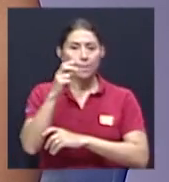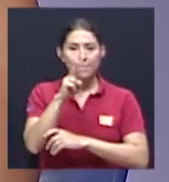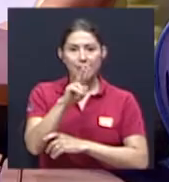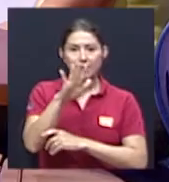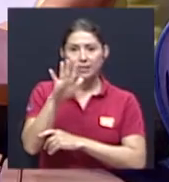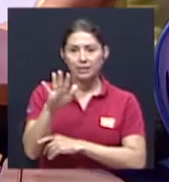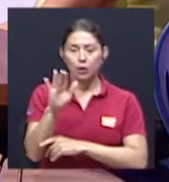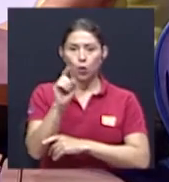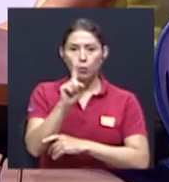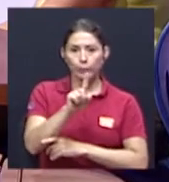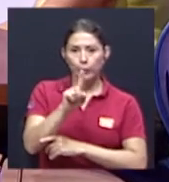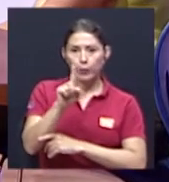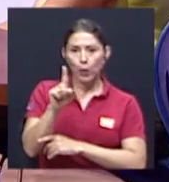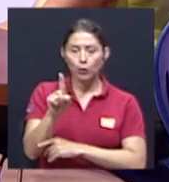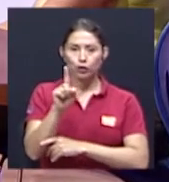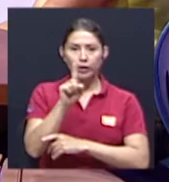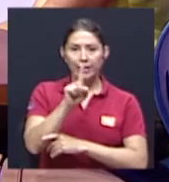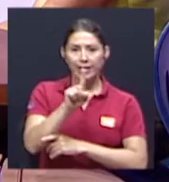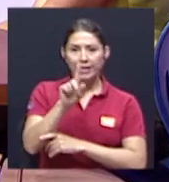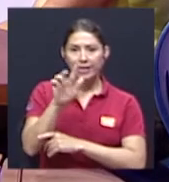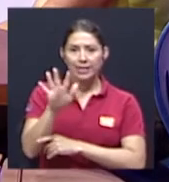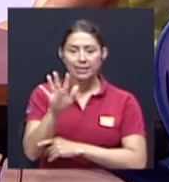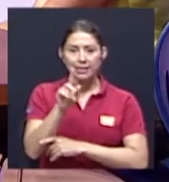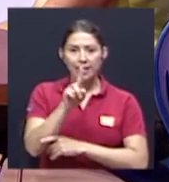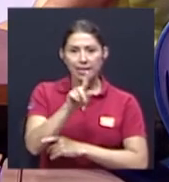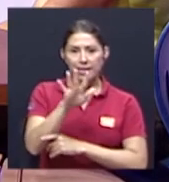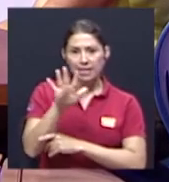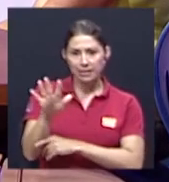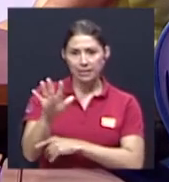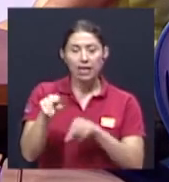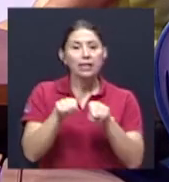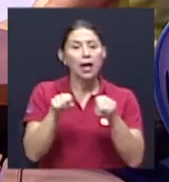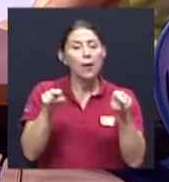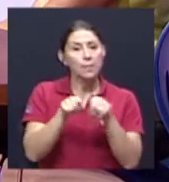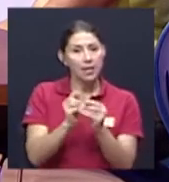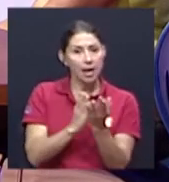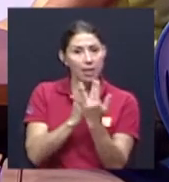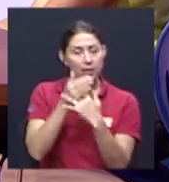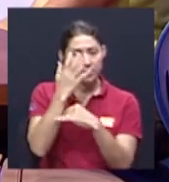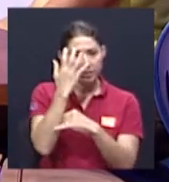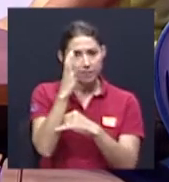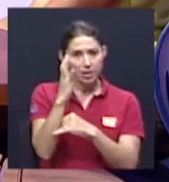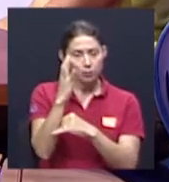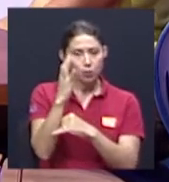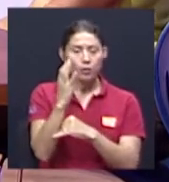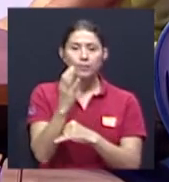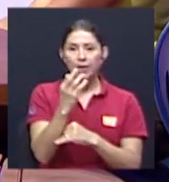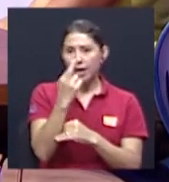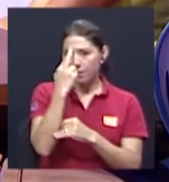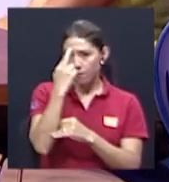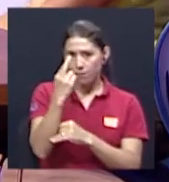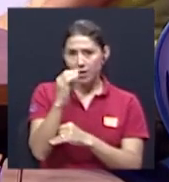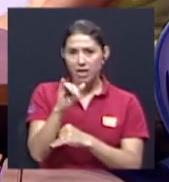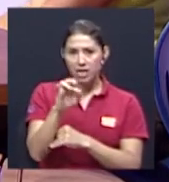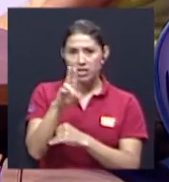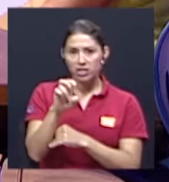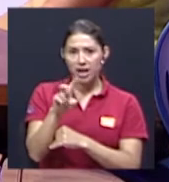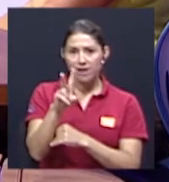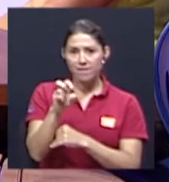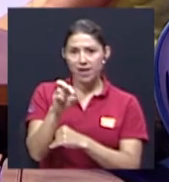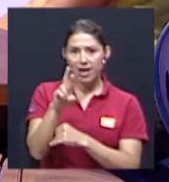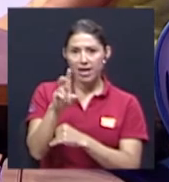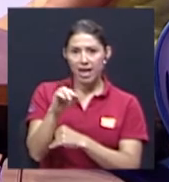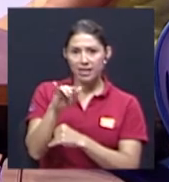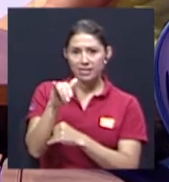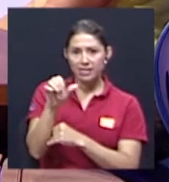es nuestra línea telefónica y también puede comunicarse mediante nuestra página de Facebook y Irreverencias. Juan Manuel,